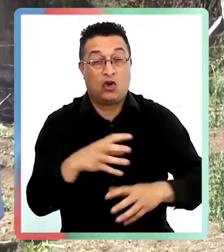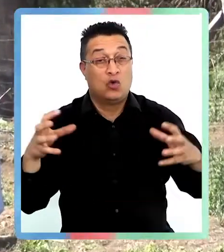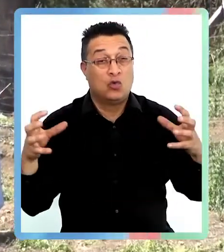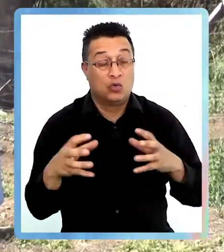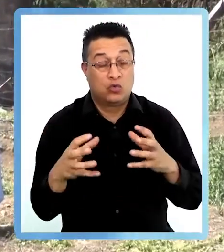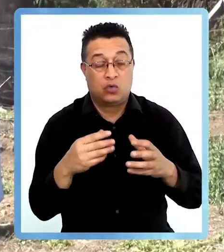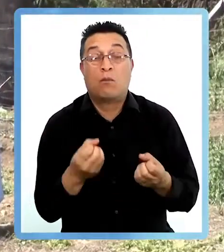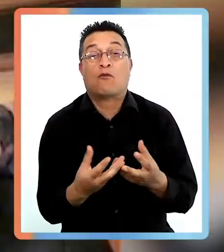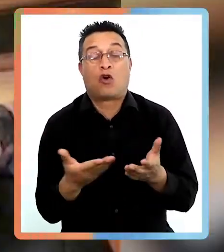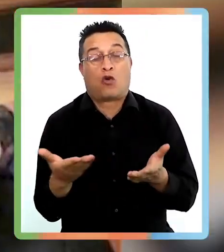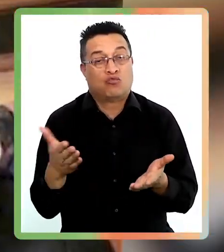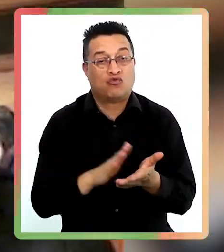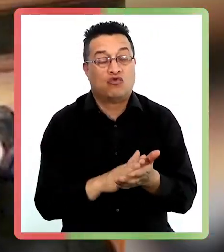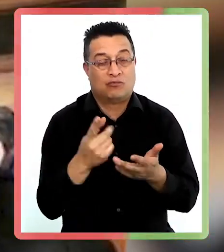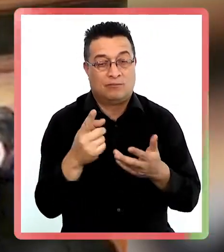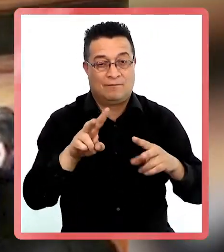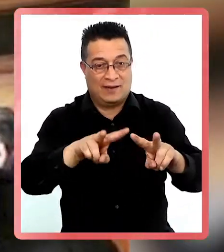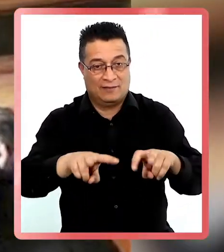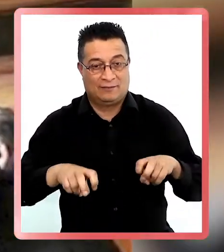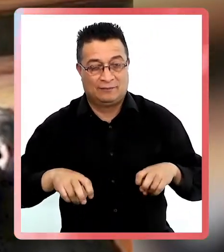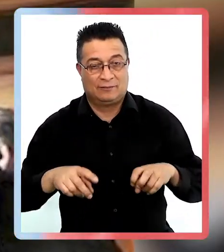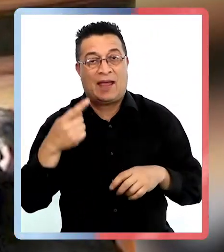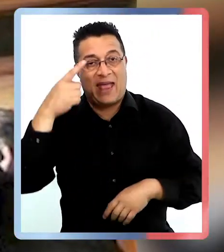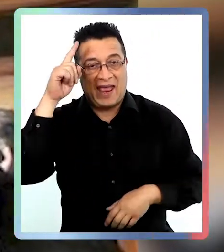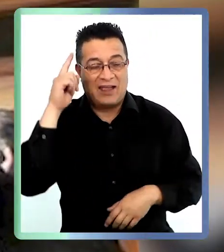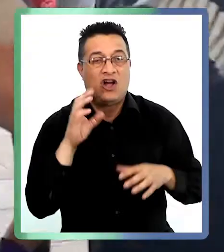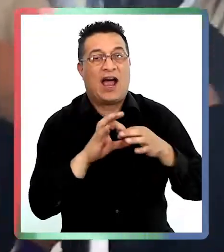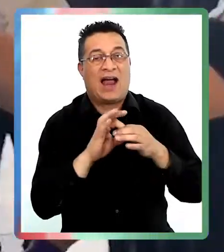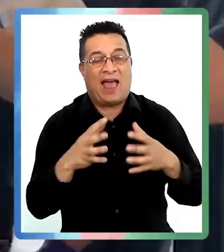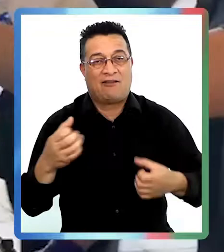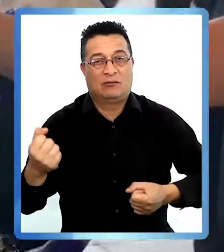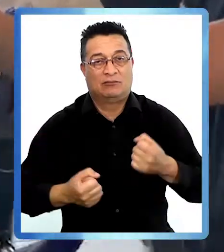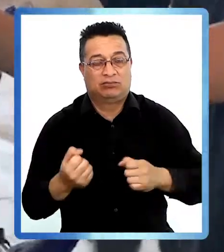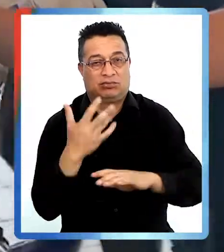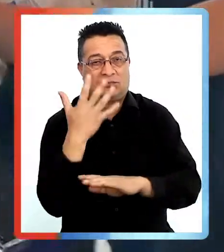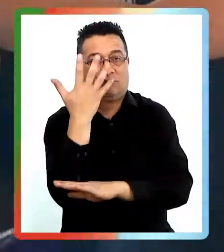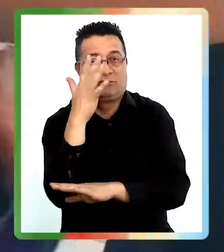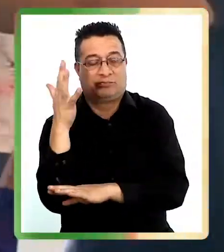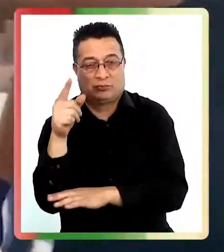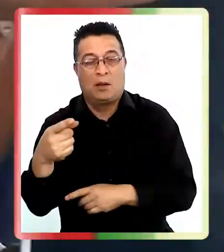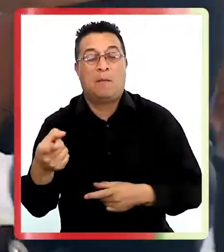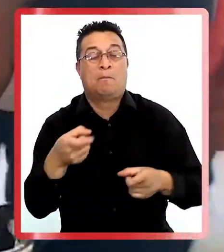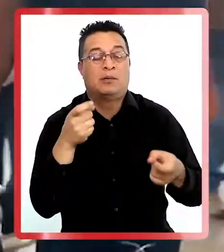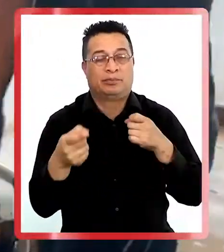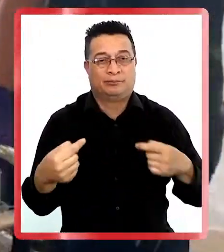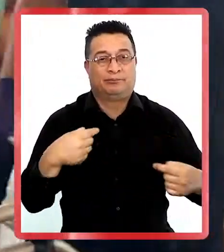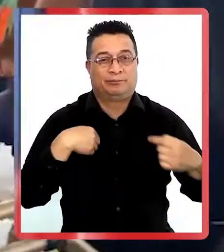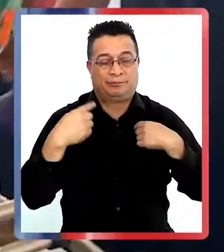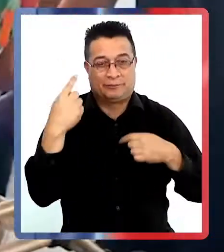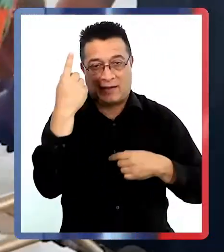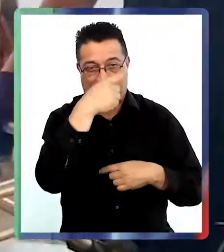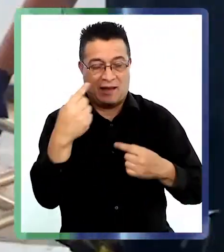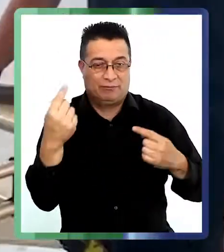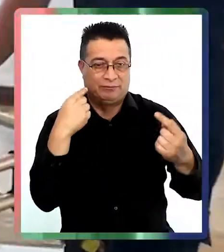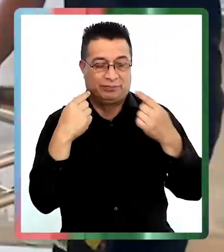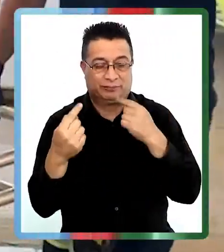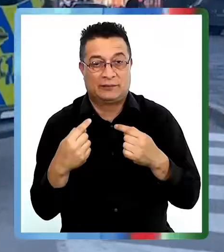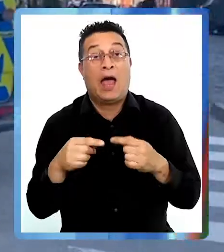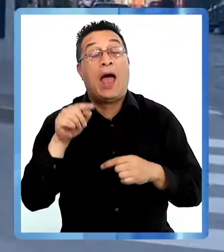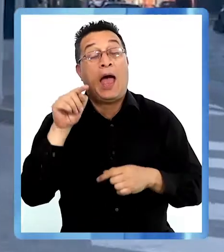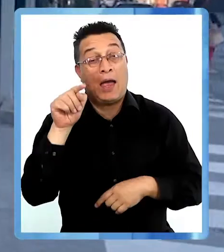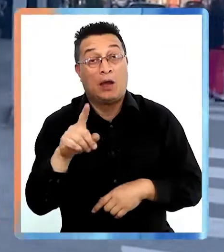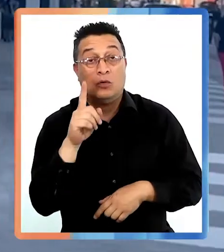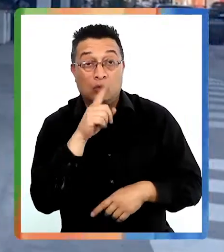violentas provocaron la muerte de un agricultor y heridas graves al conductor de un camión forestal por impactos balísticos en su rostro.